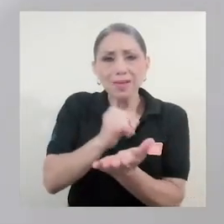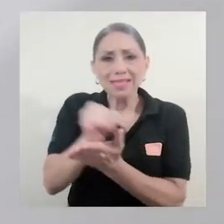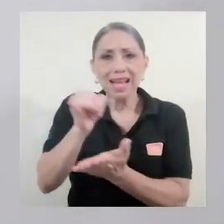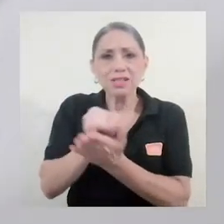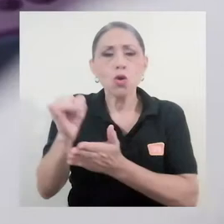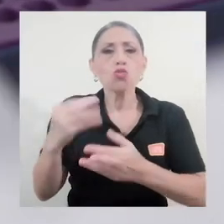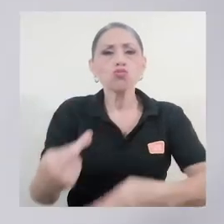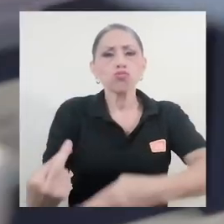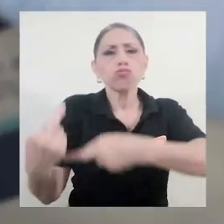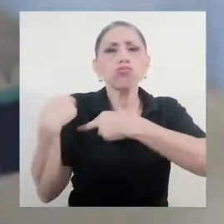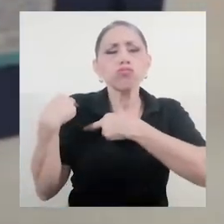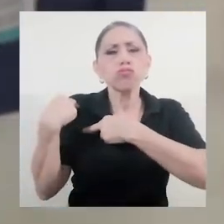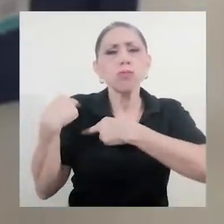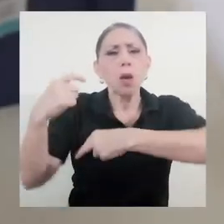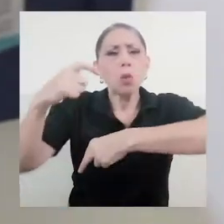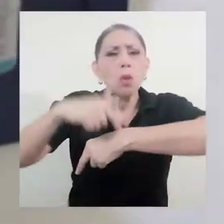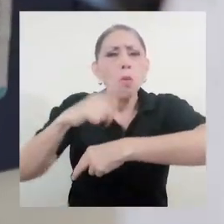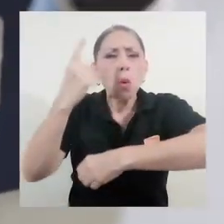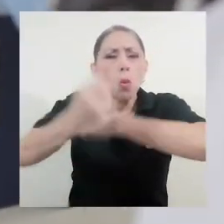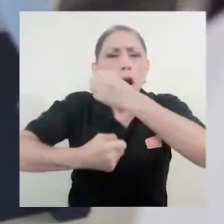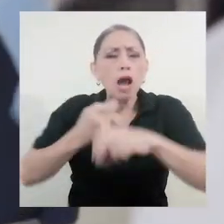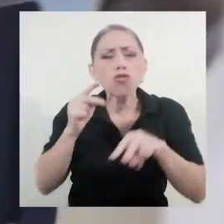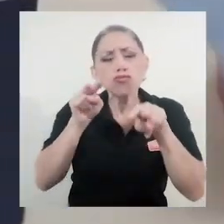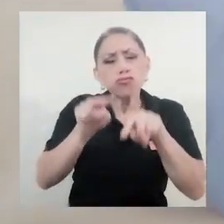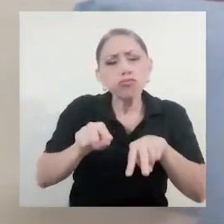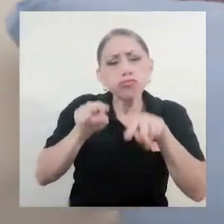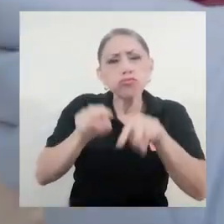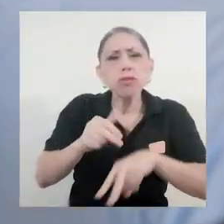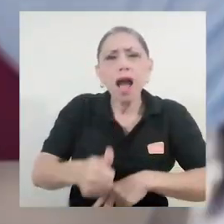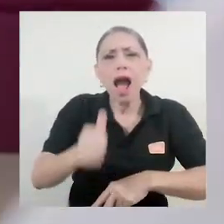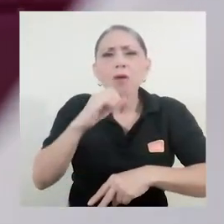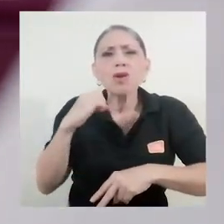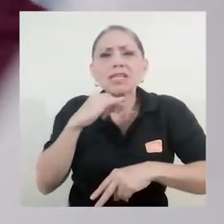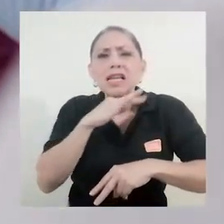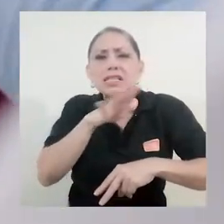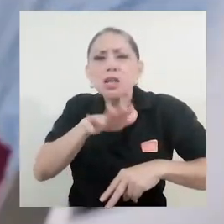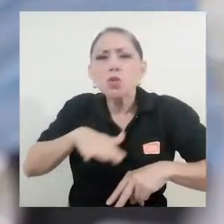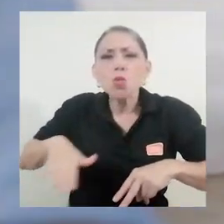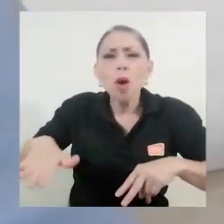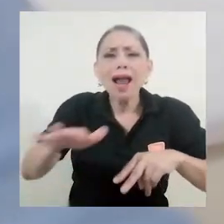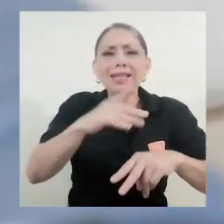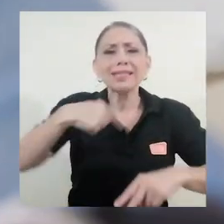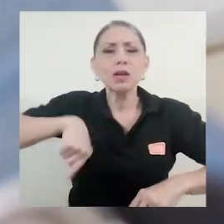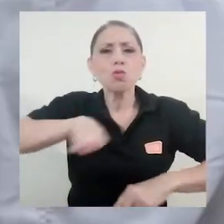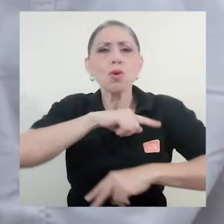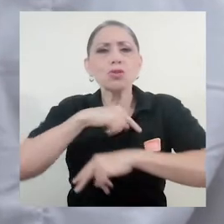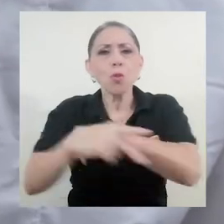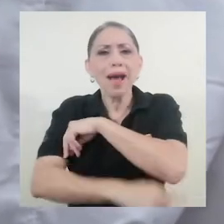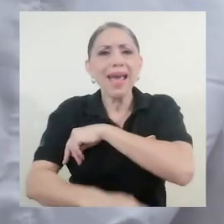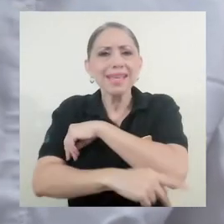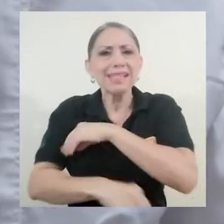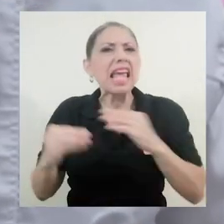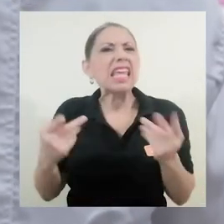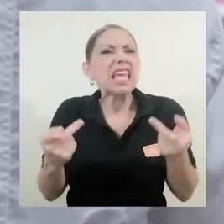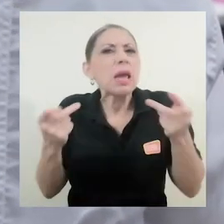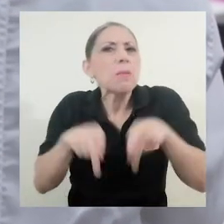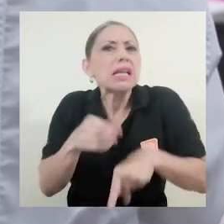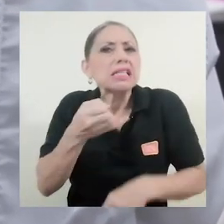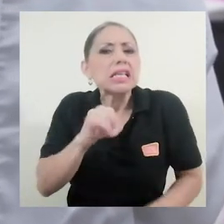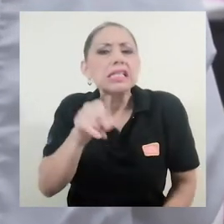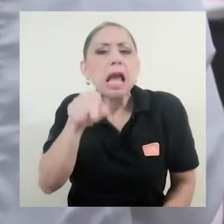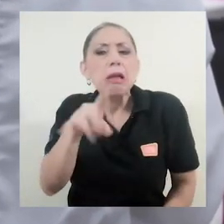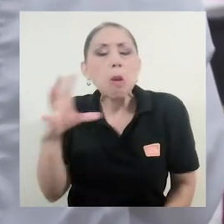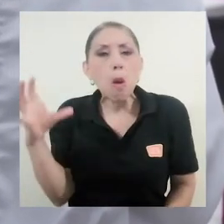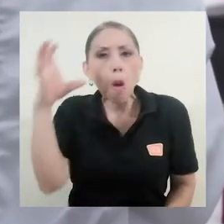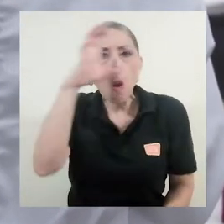se encargará de monitorear durante un año las aguas residuales de nuestro país. ¿Qué pasaría en caso de